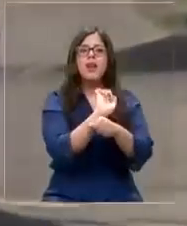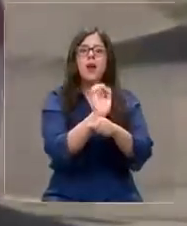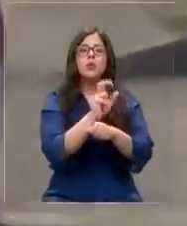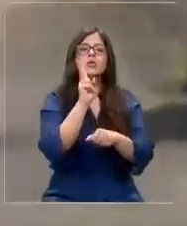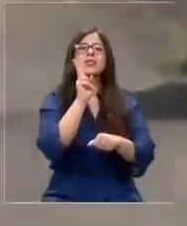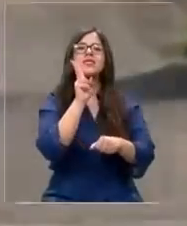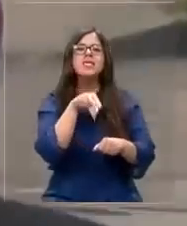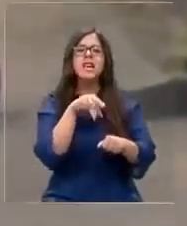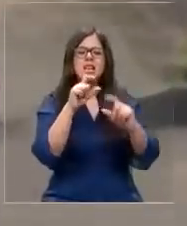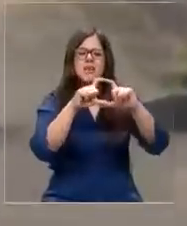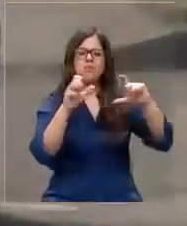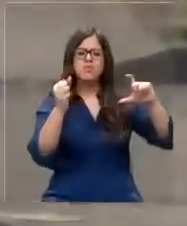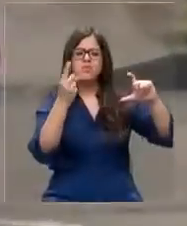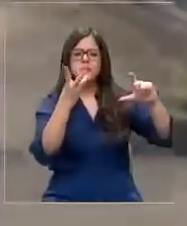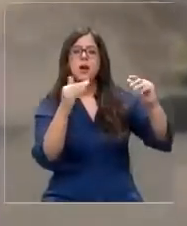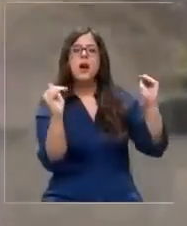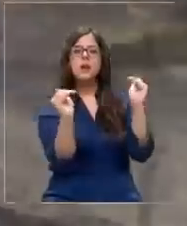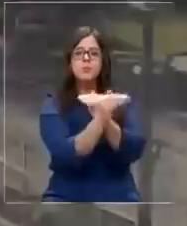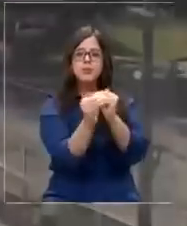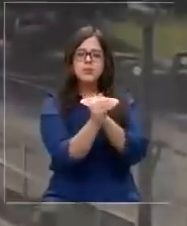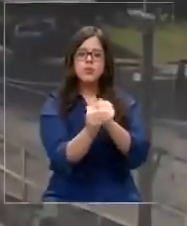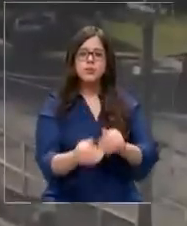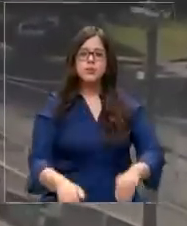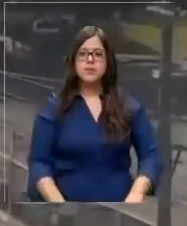sin identificación por las autopistas.